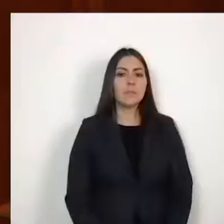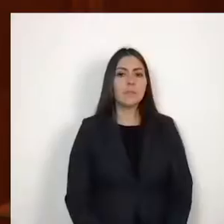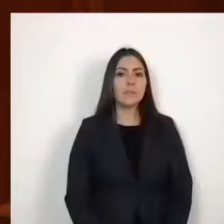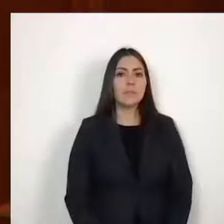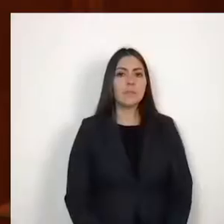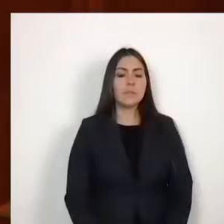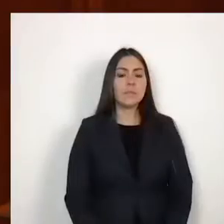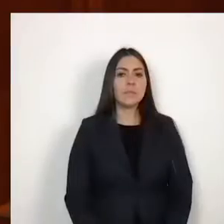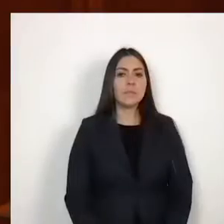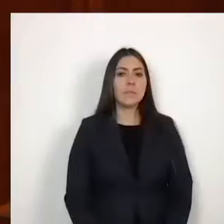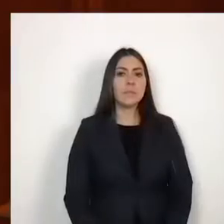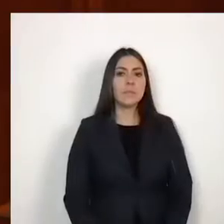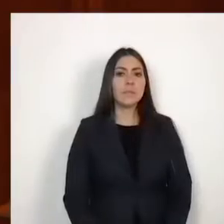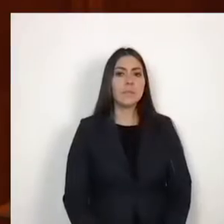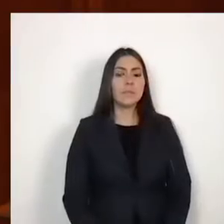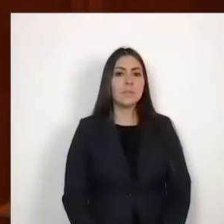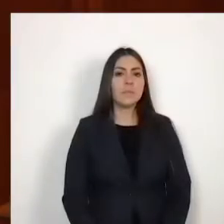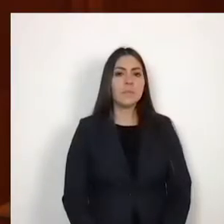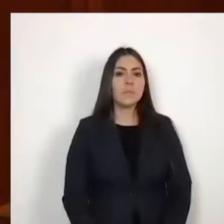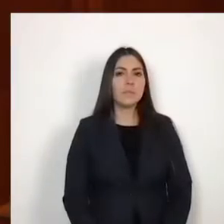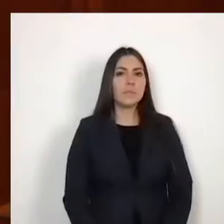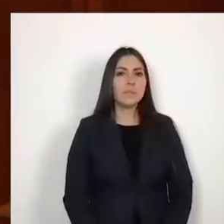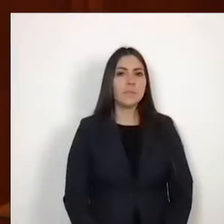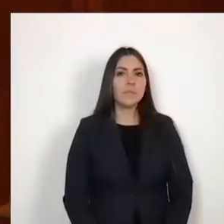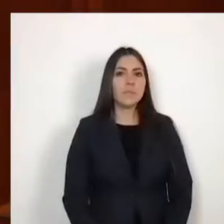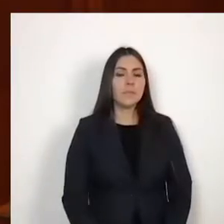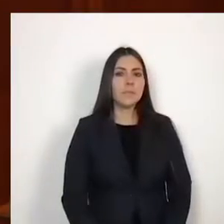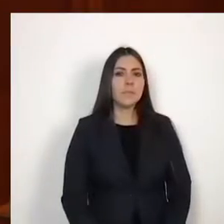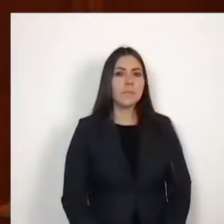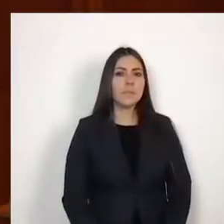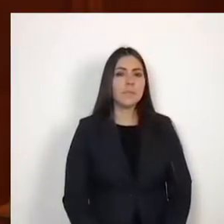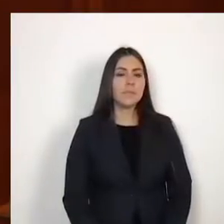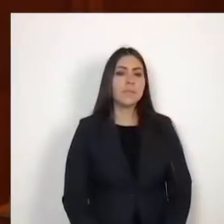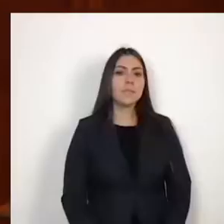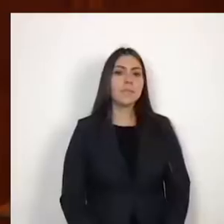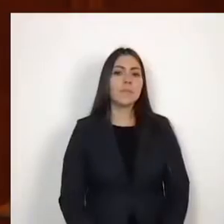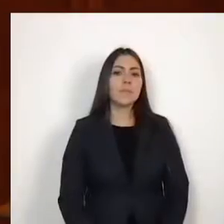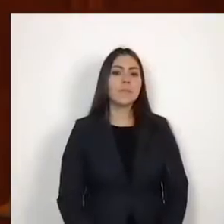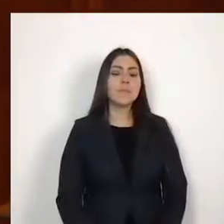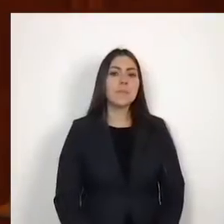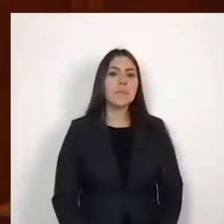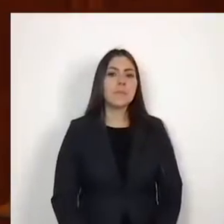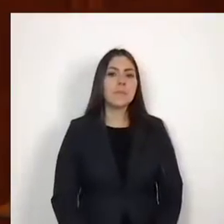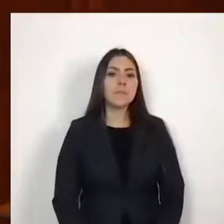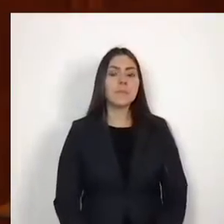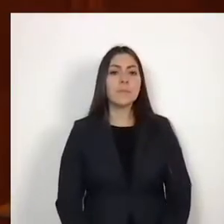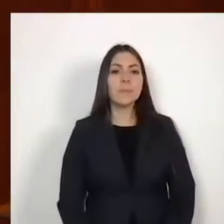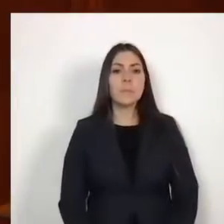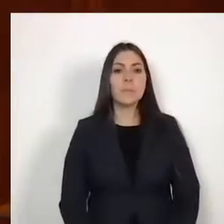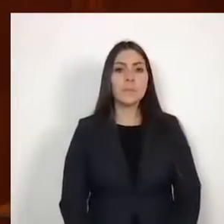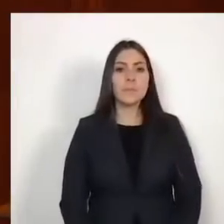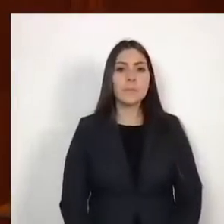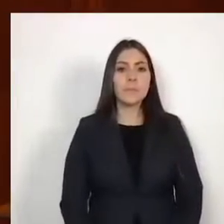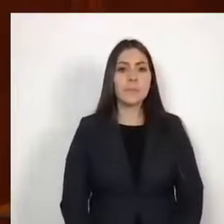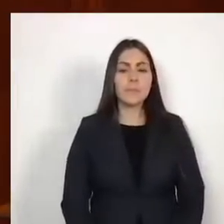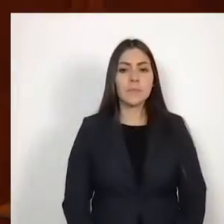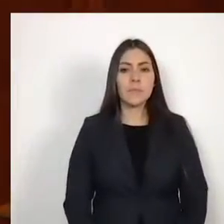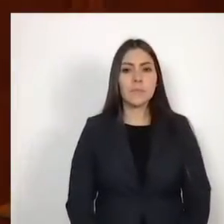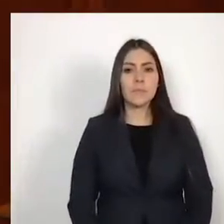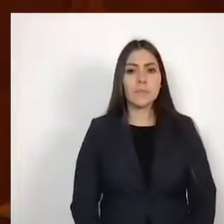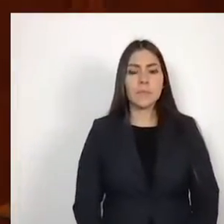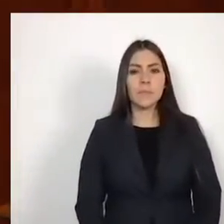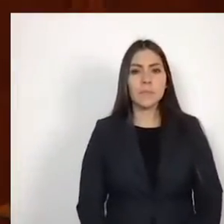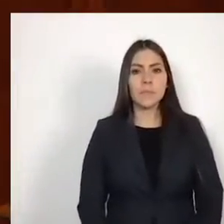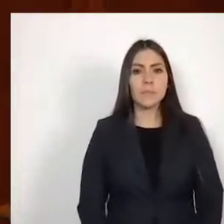que asistieron a reunión de trabajo de las comisiones legislativas el Presidente Municipal e integrantes del